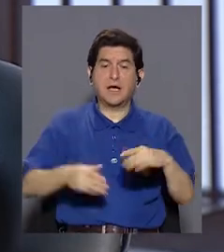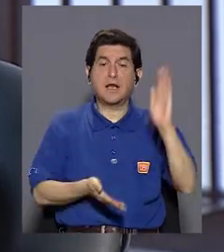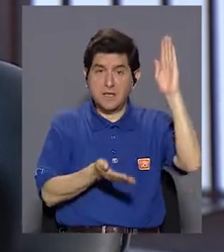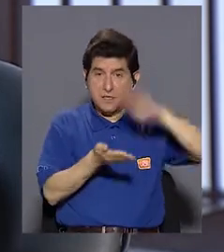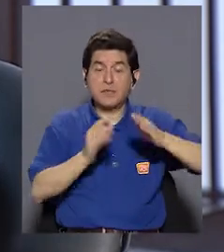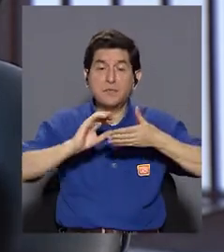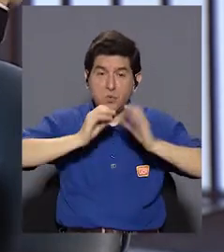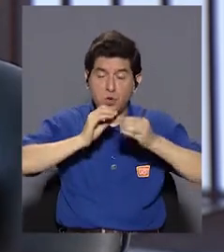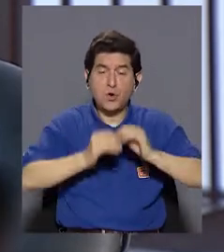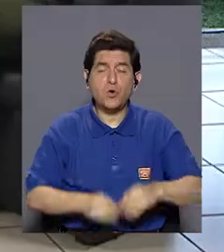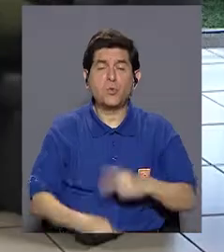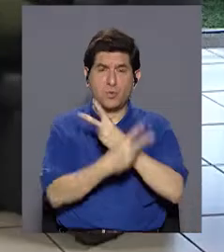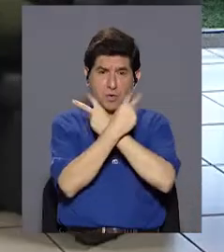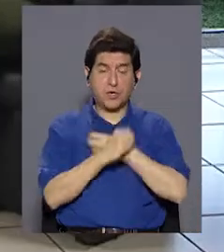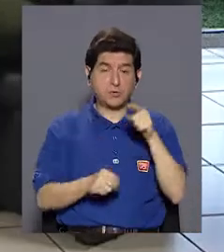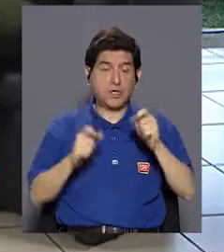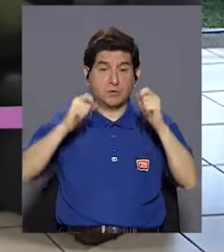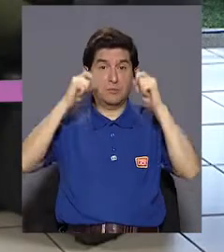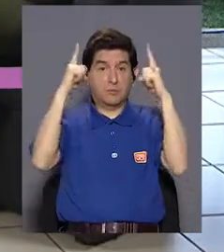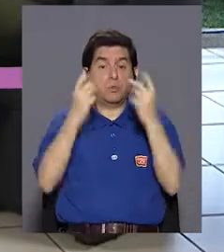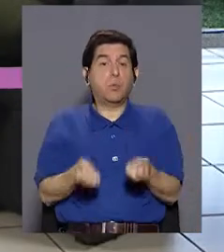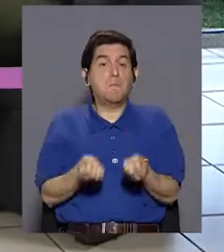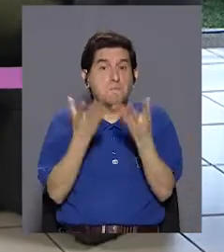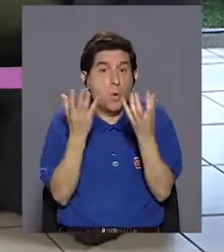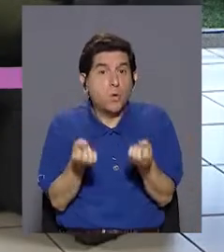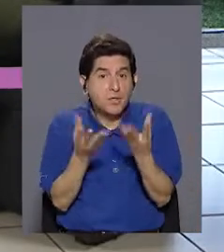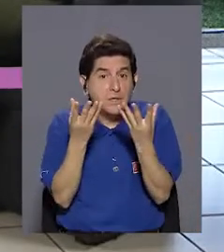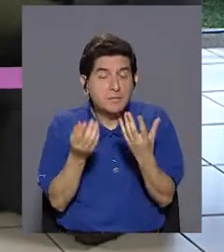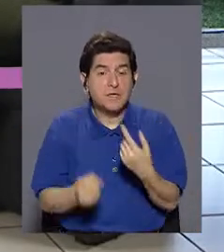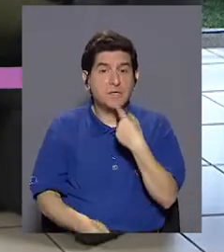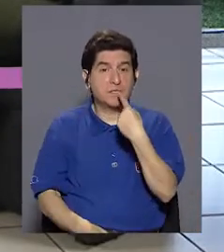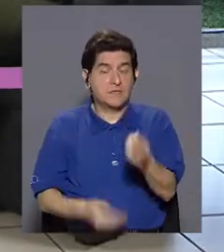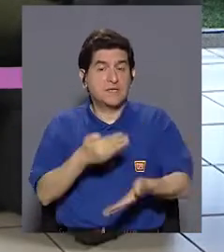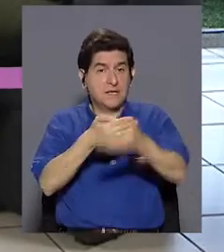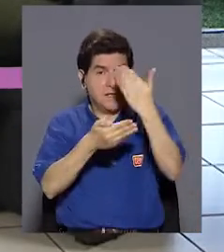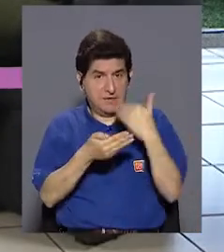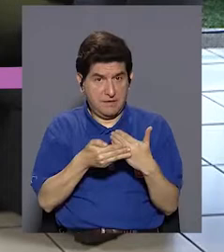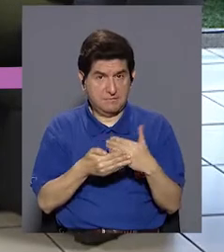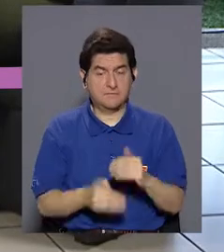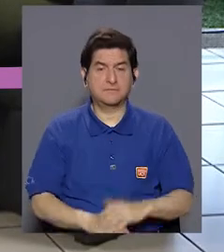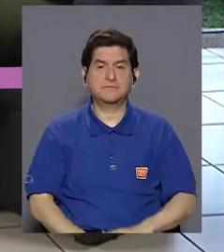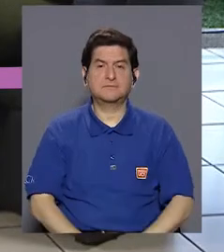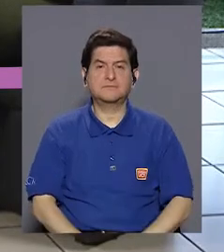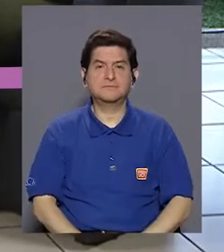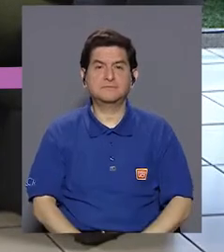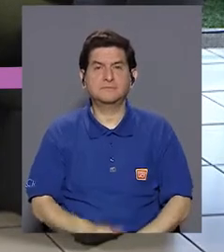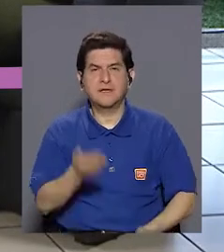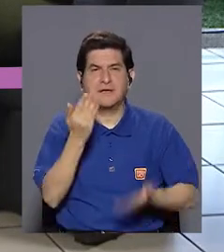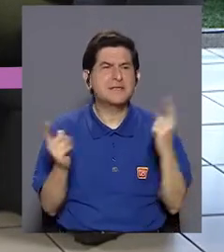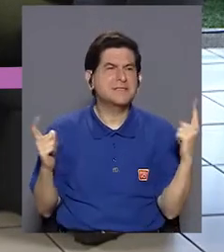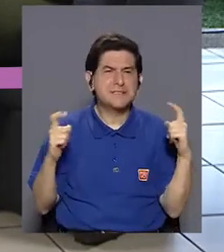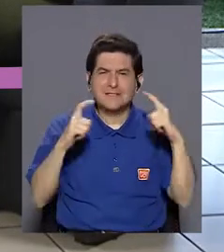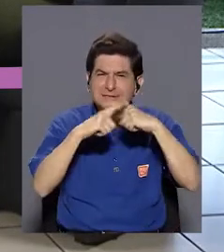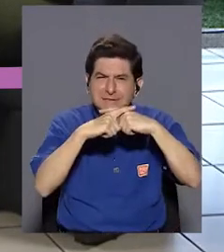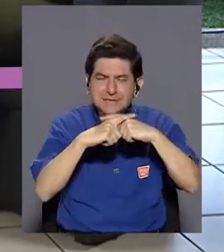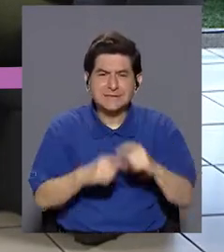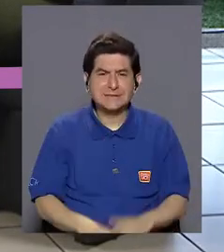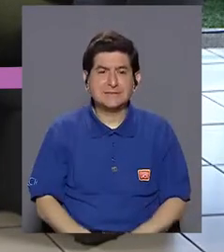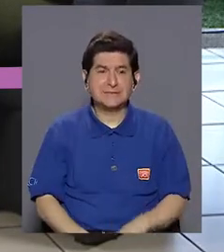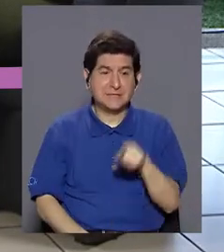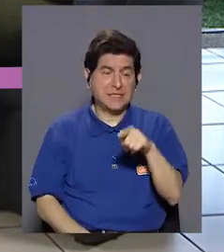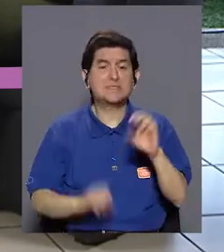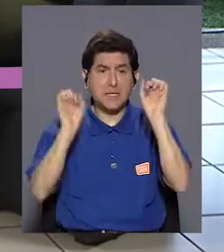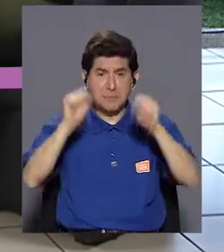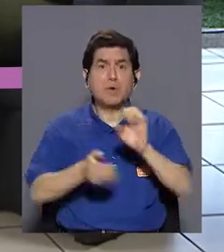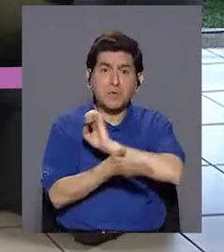disminuir los índices de intoxicaciones, que son alarmantes, son una gran cantidad, y lo que le digo, lo más complicado es que son